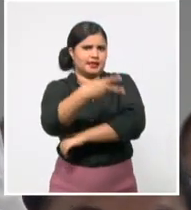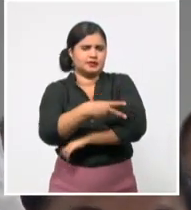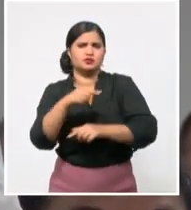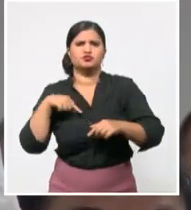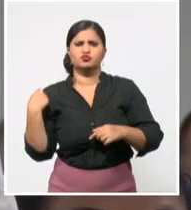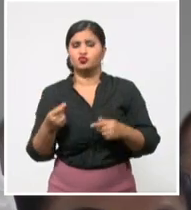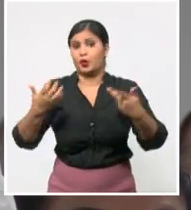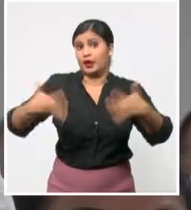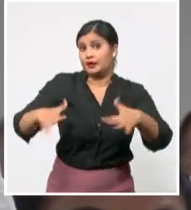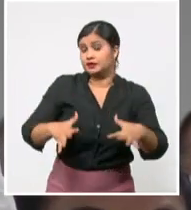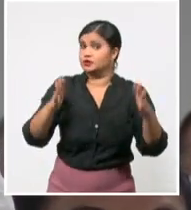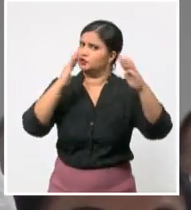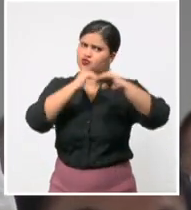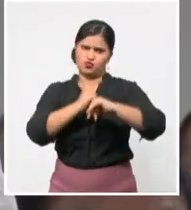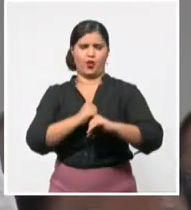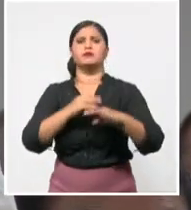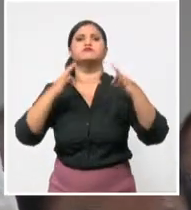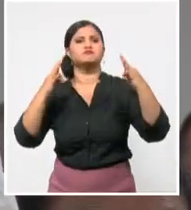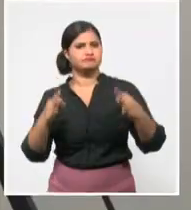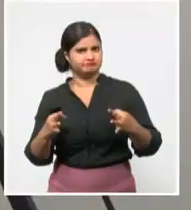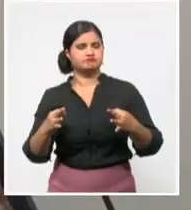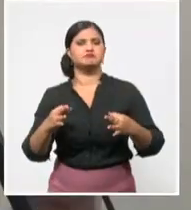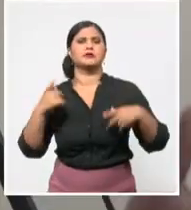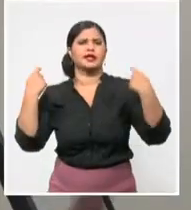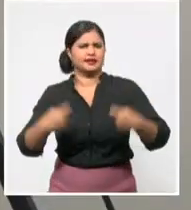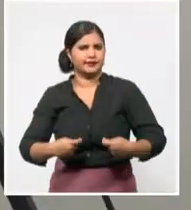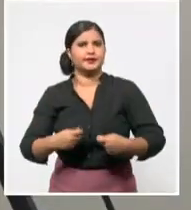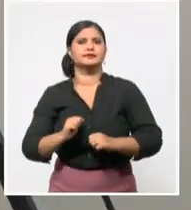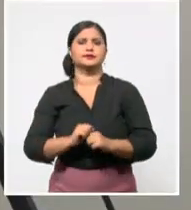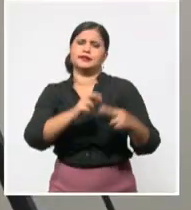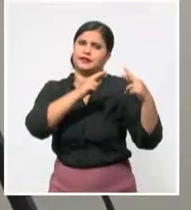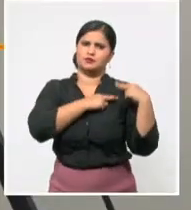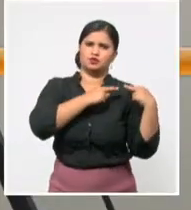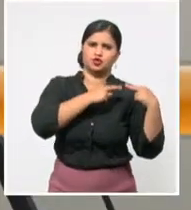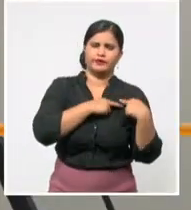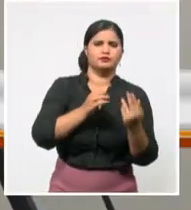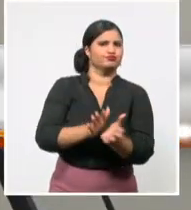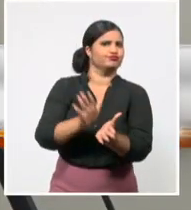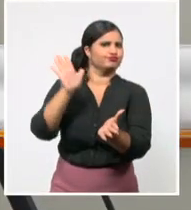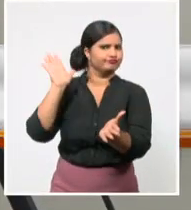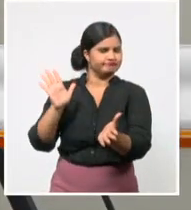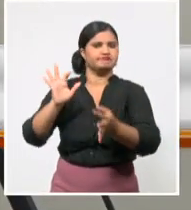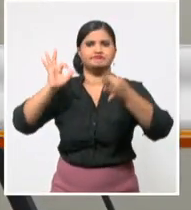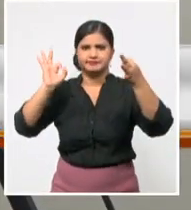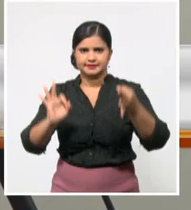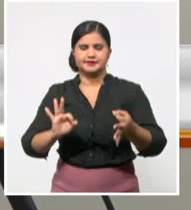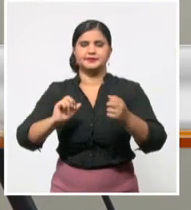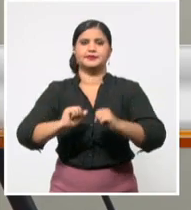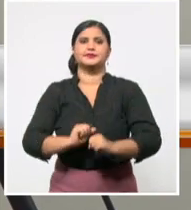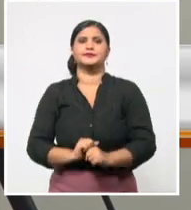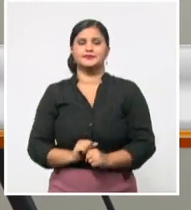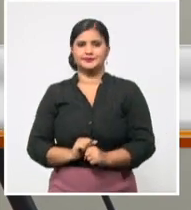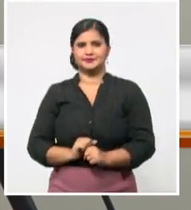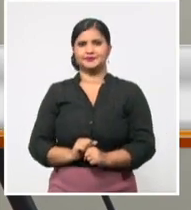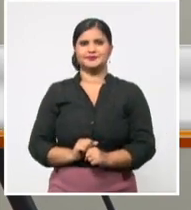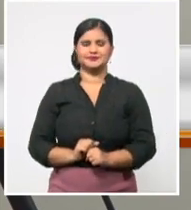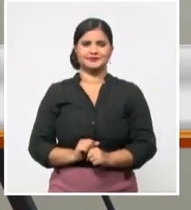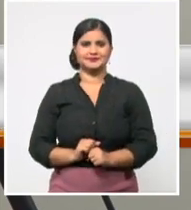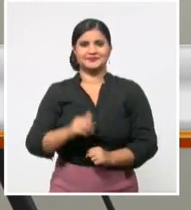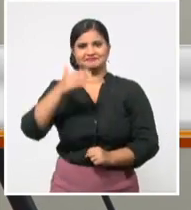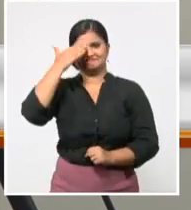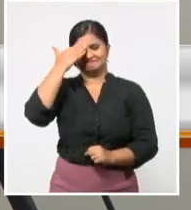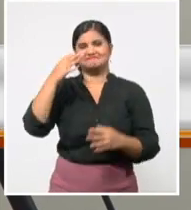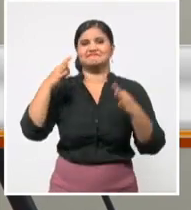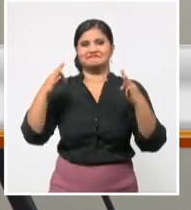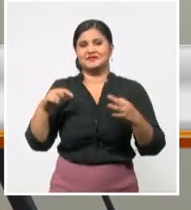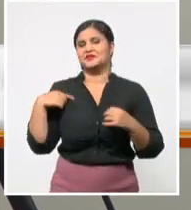misión que tenemos todos que es cumplirla dentro de nuestro país. Queremos agradecerle la oportunidad de haber sido útil. Estaremos siempre donde